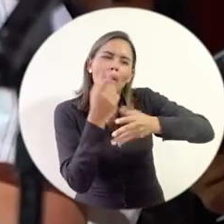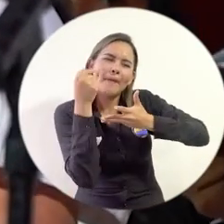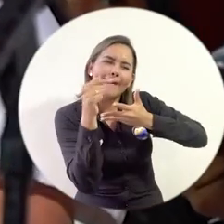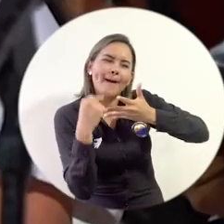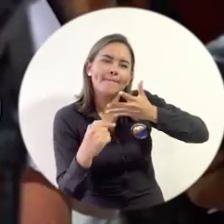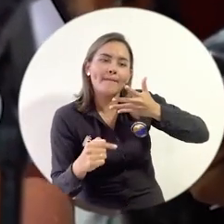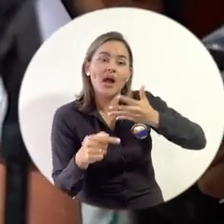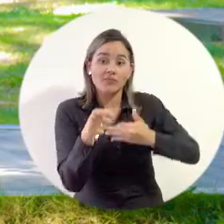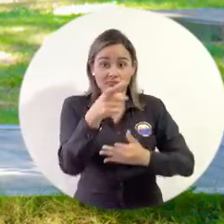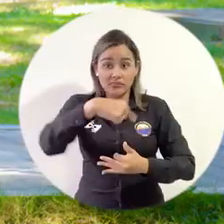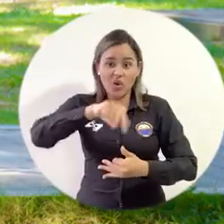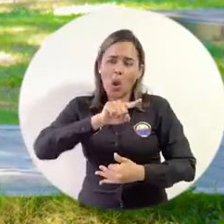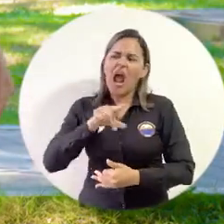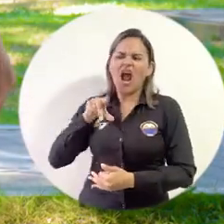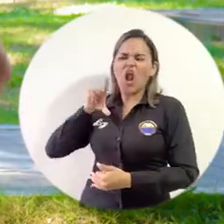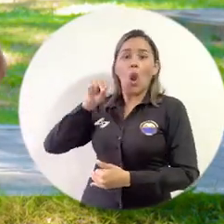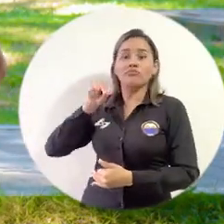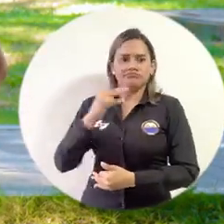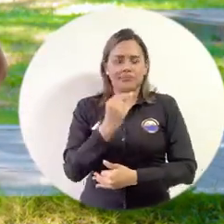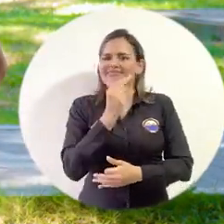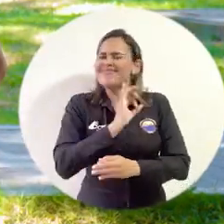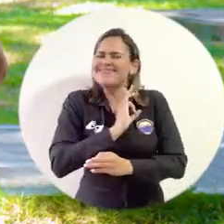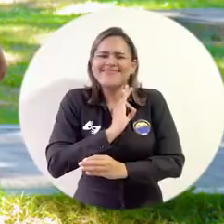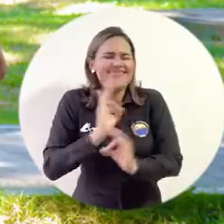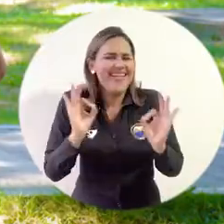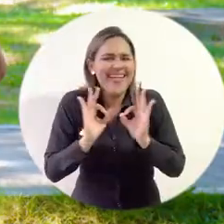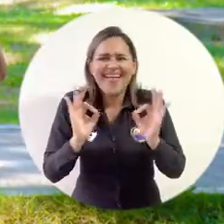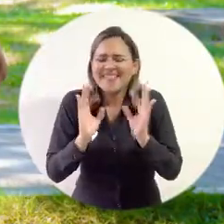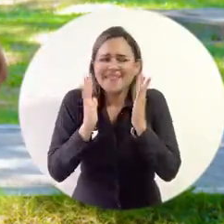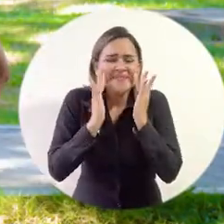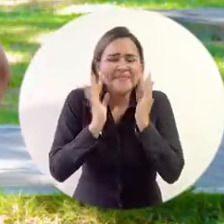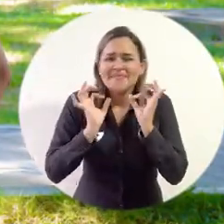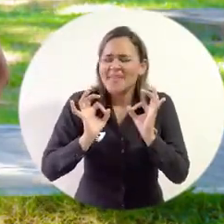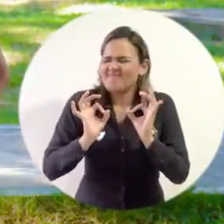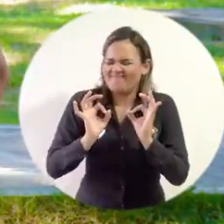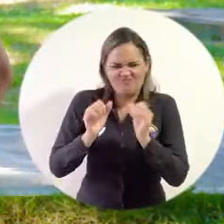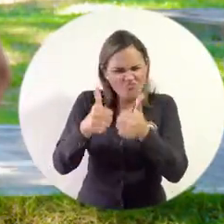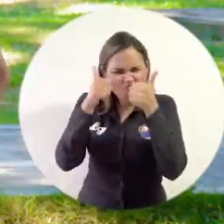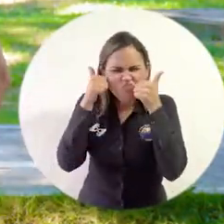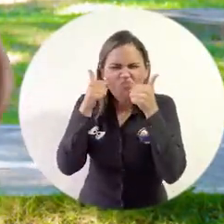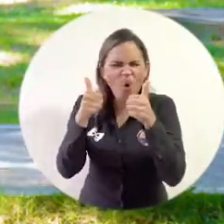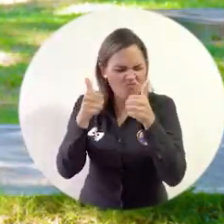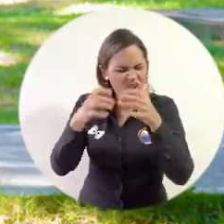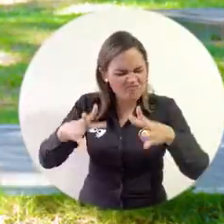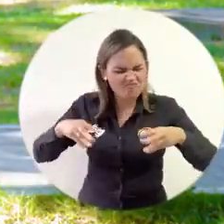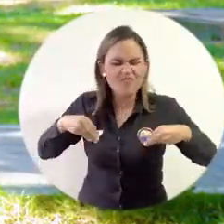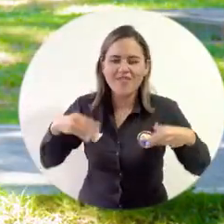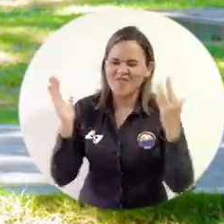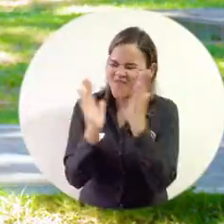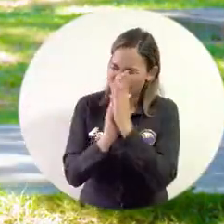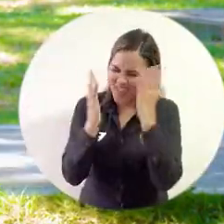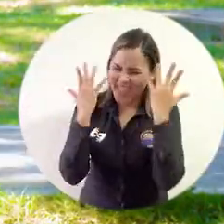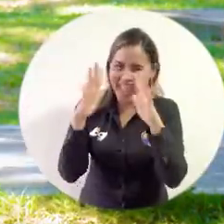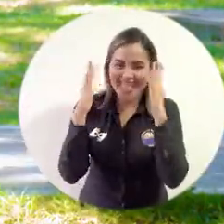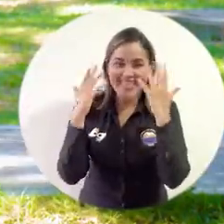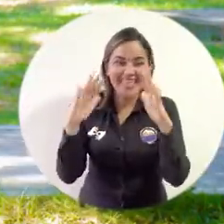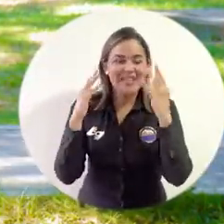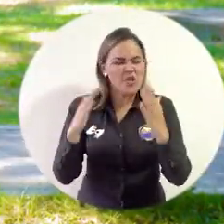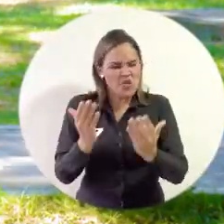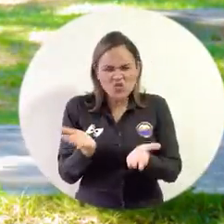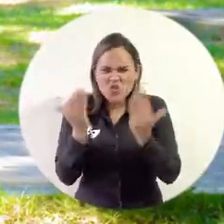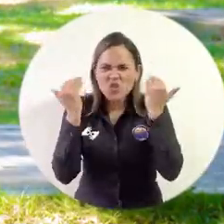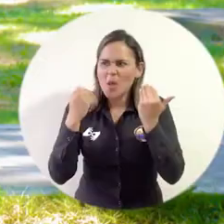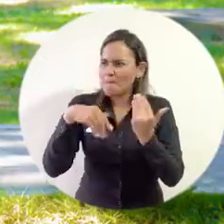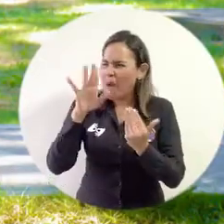que más bien tuvimos, digamos, las felicitaciones del hecho de la participación diversa